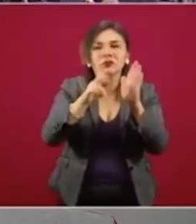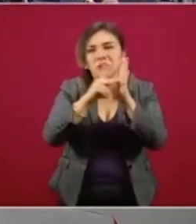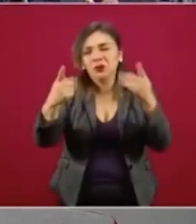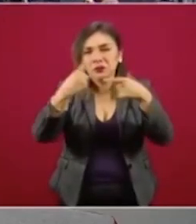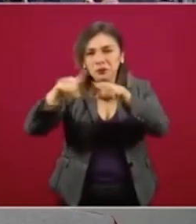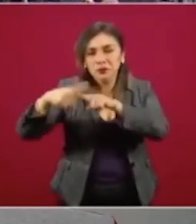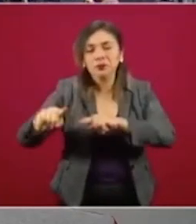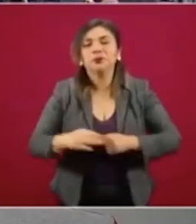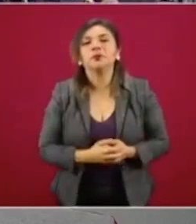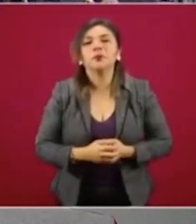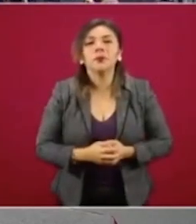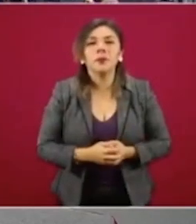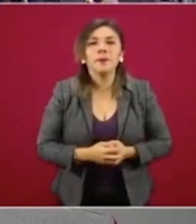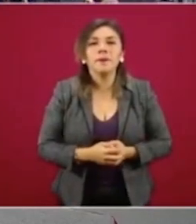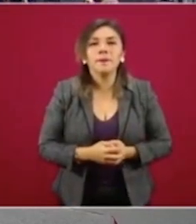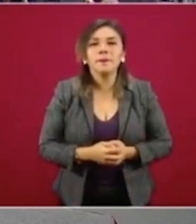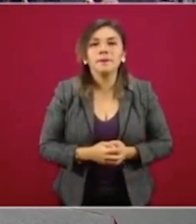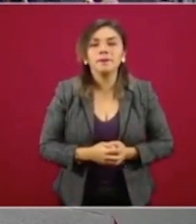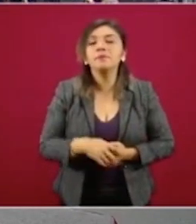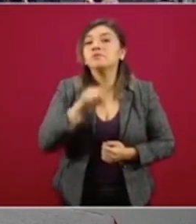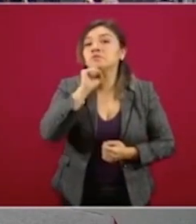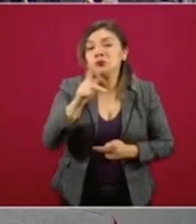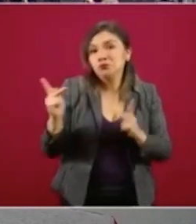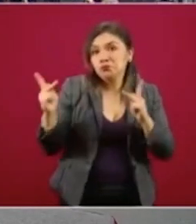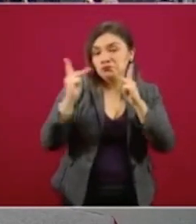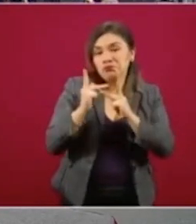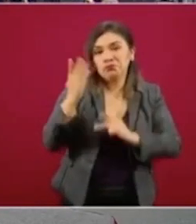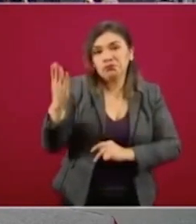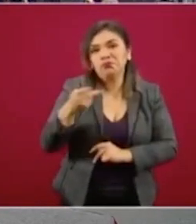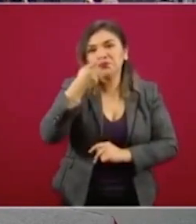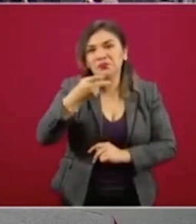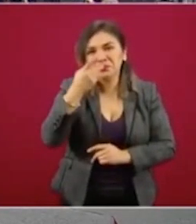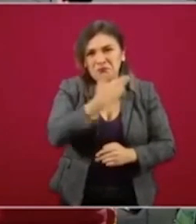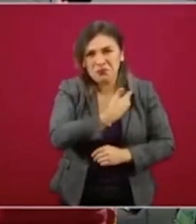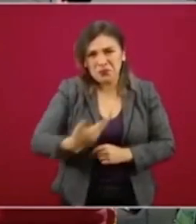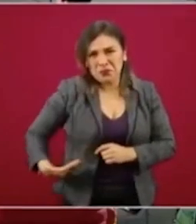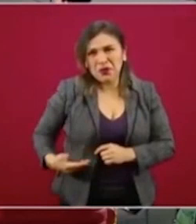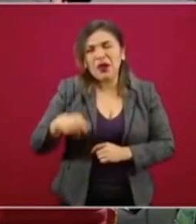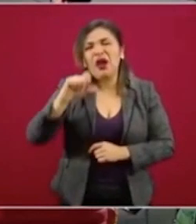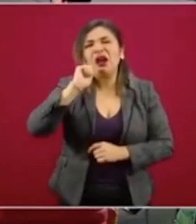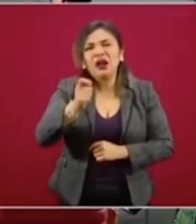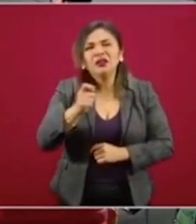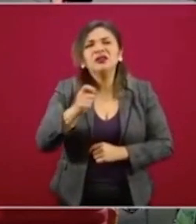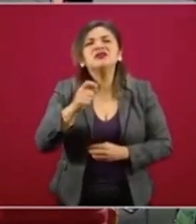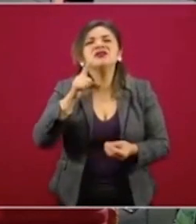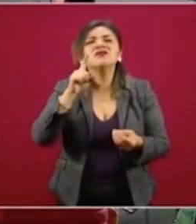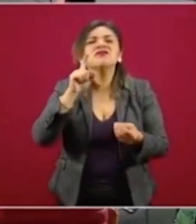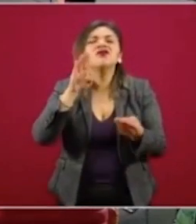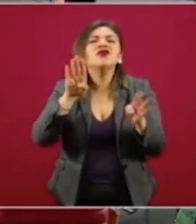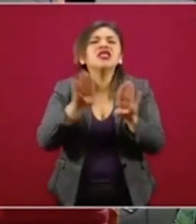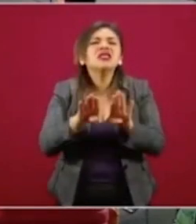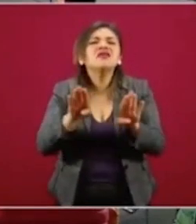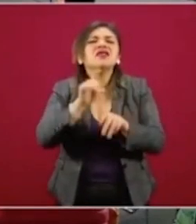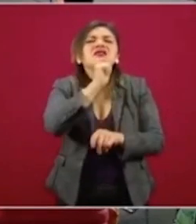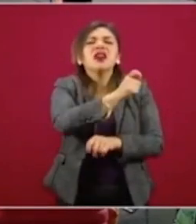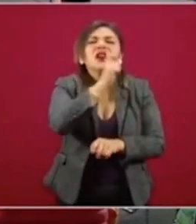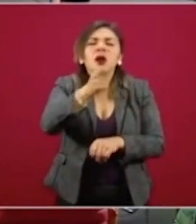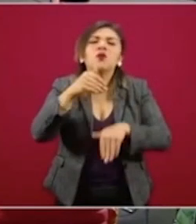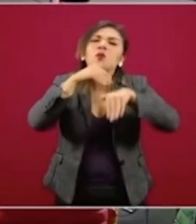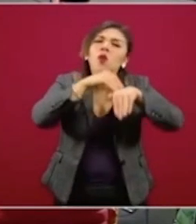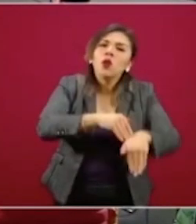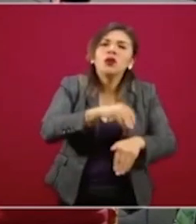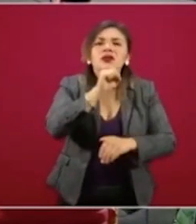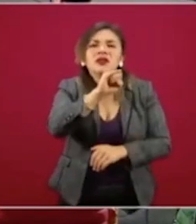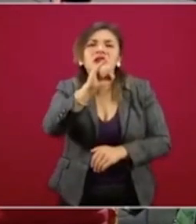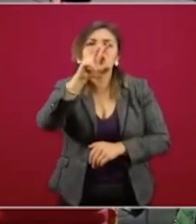Como ya lo mencionaba el presidente en este ejercicio que estamos haciendo de quién es quién en el cumplimiento